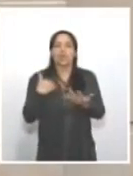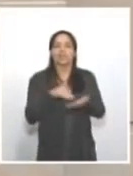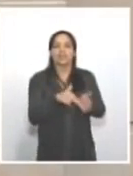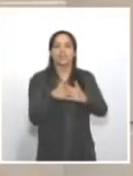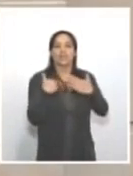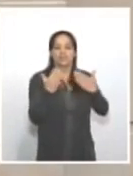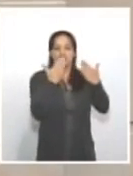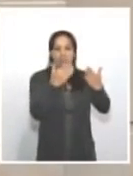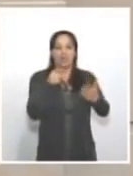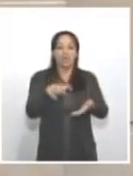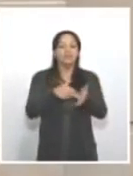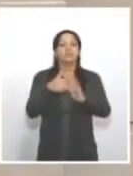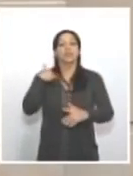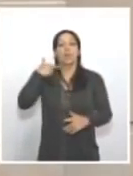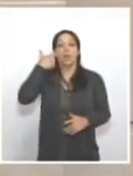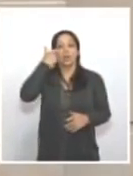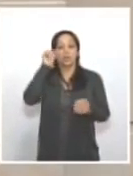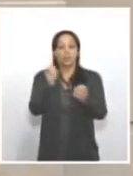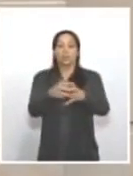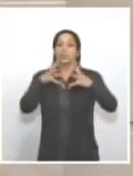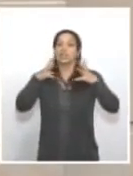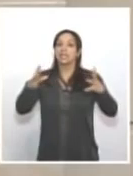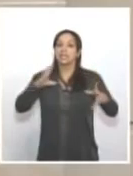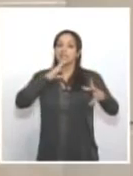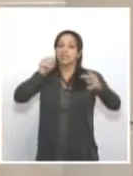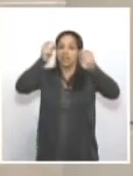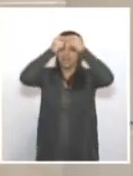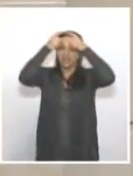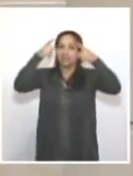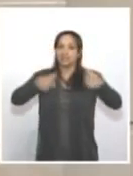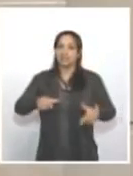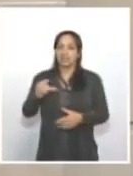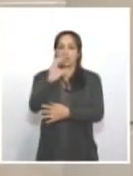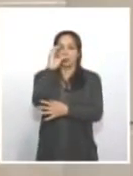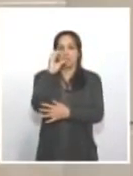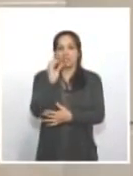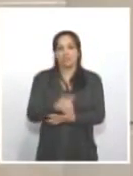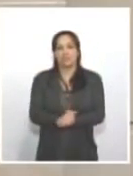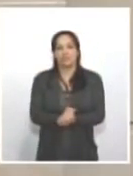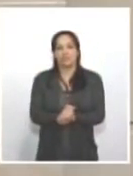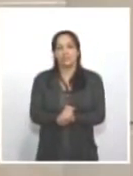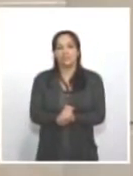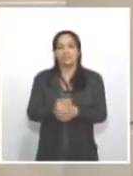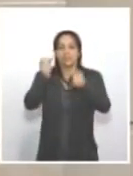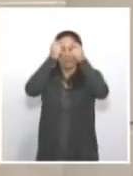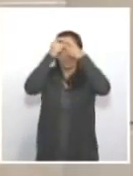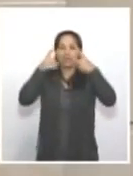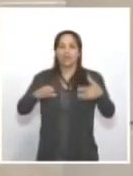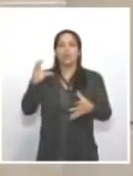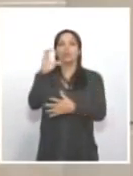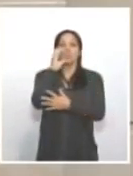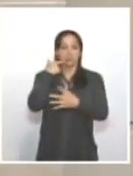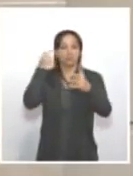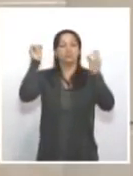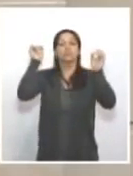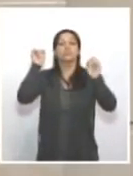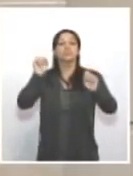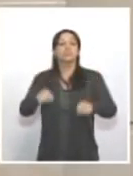reto gigantesco al Estado colombiano. Y el Estado colombiano es capaz